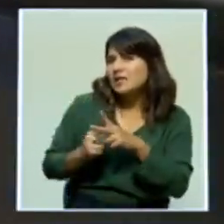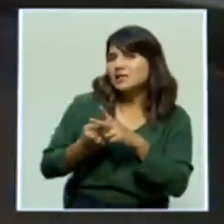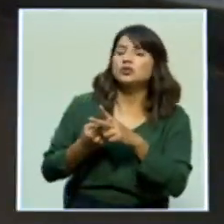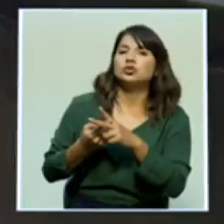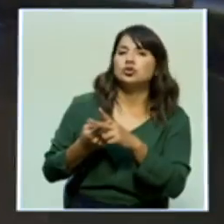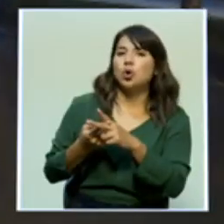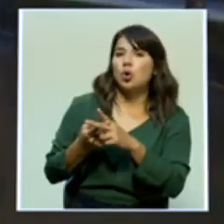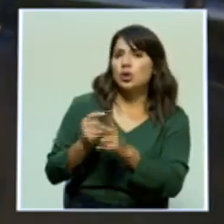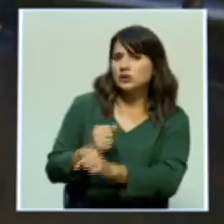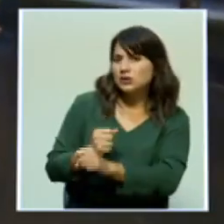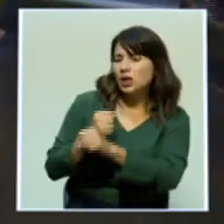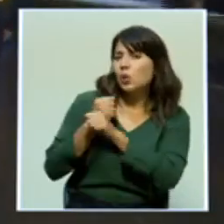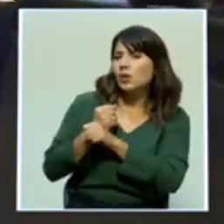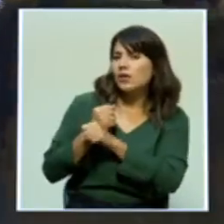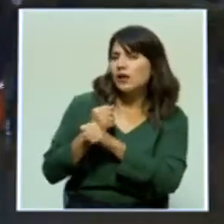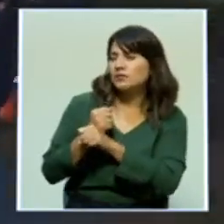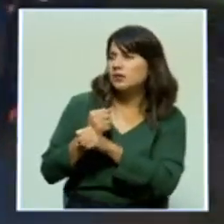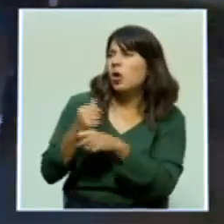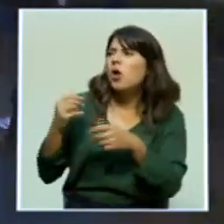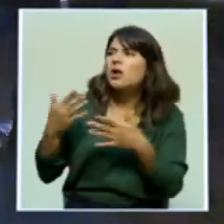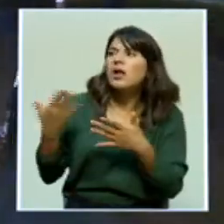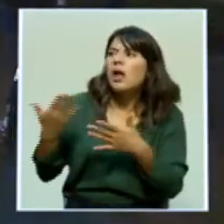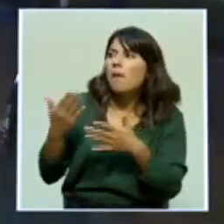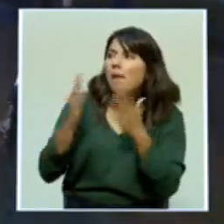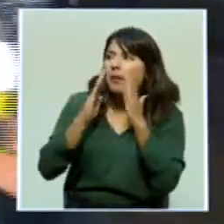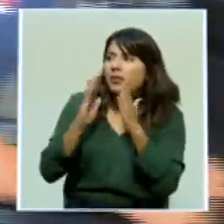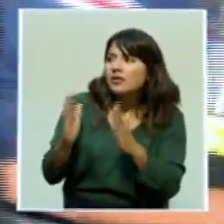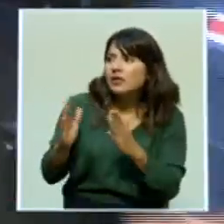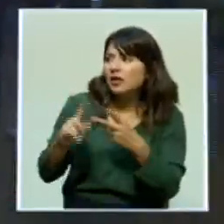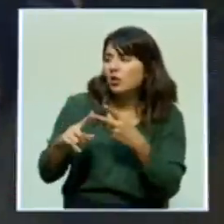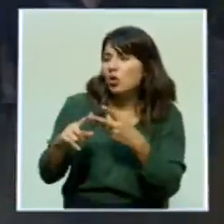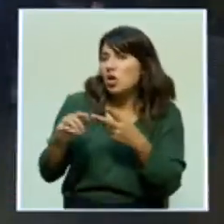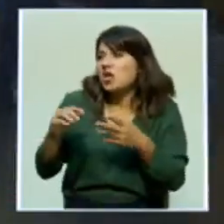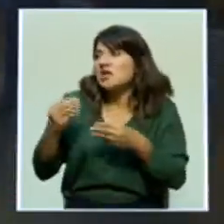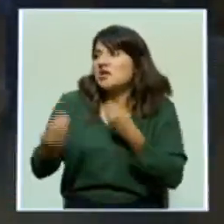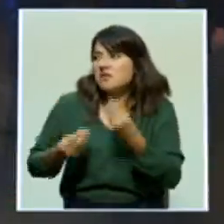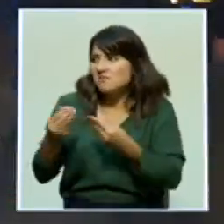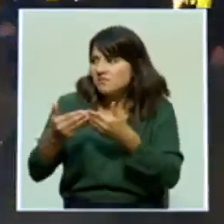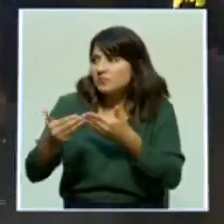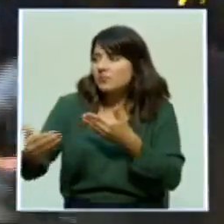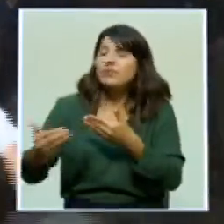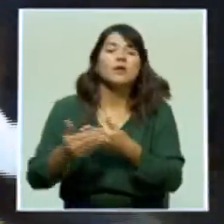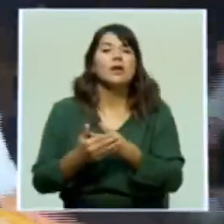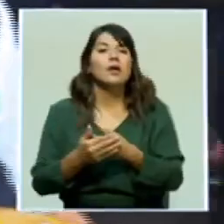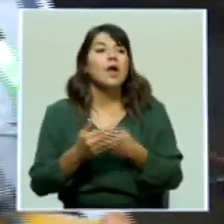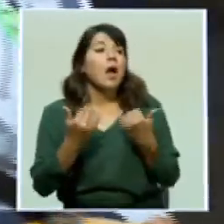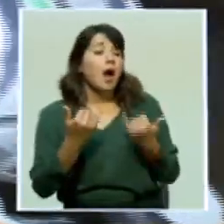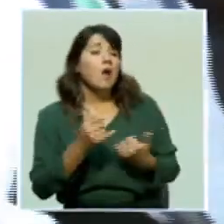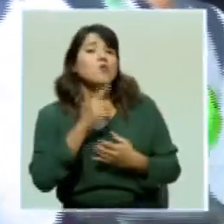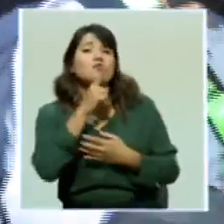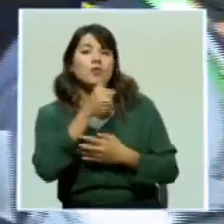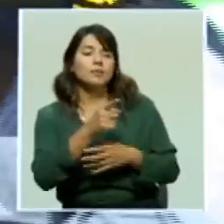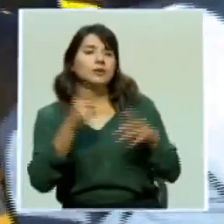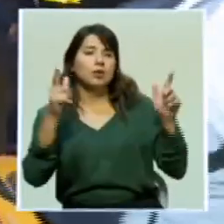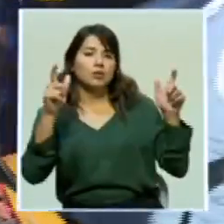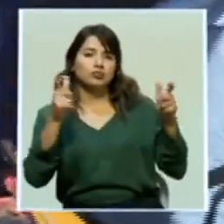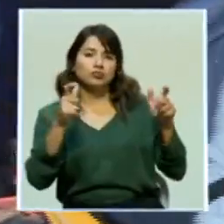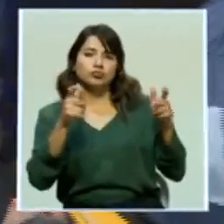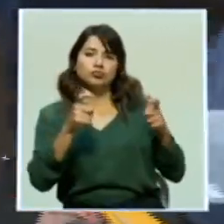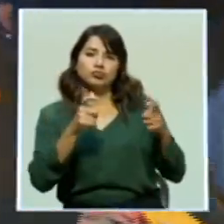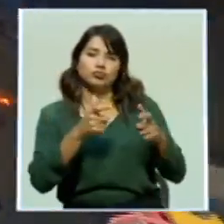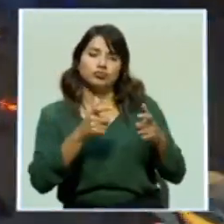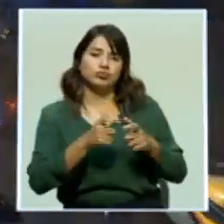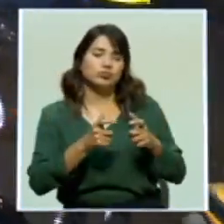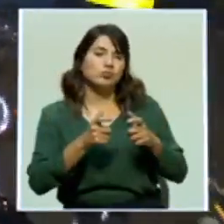la incidencia y también cómo se preparan para los días más fuertes? Venimos con una disminución importante en los delitos desde que inició la operación.